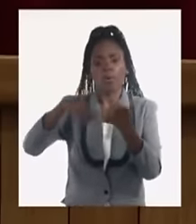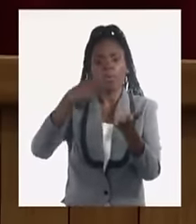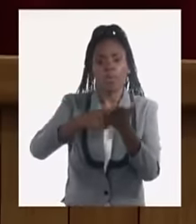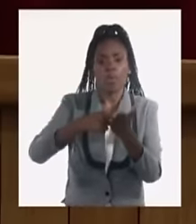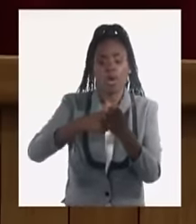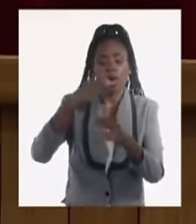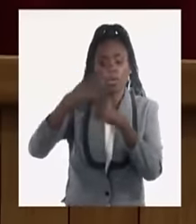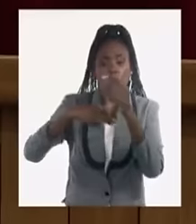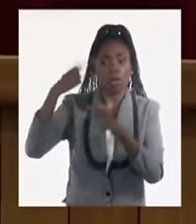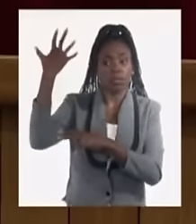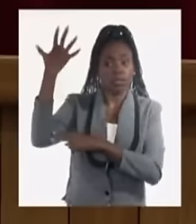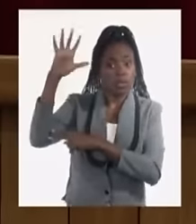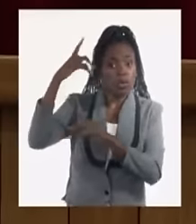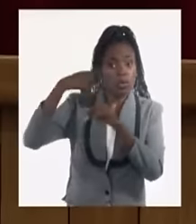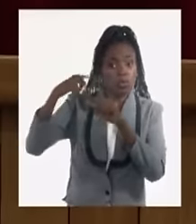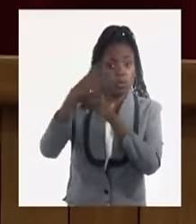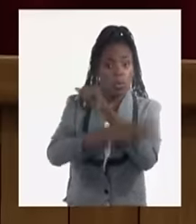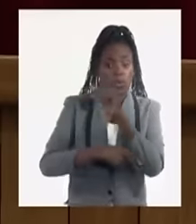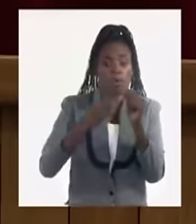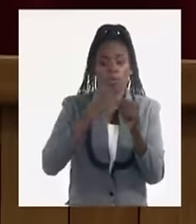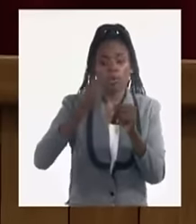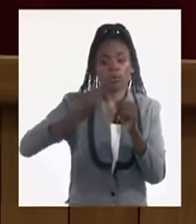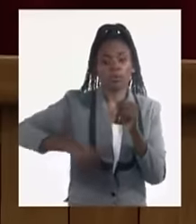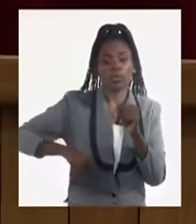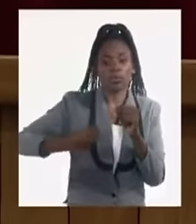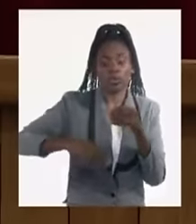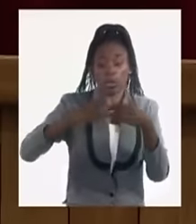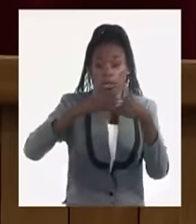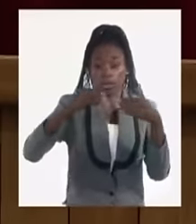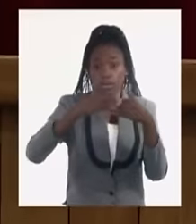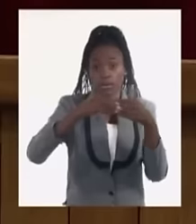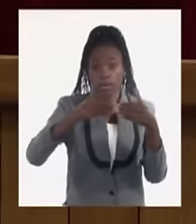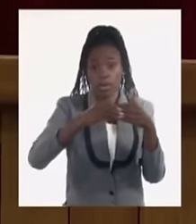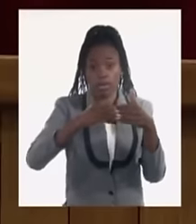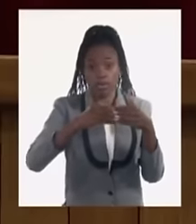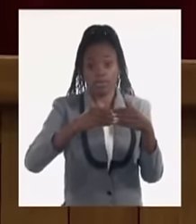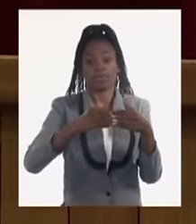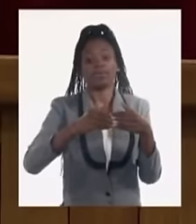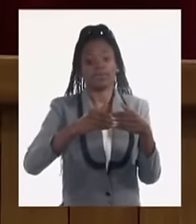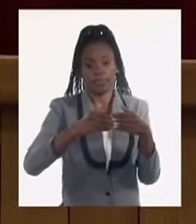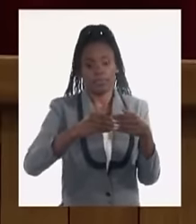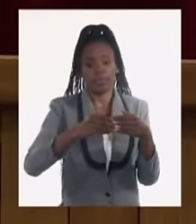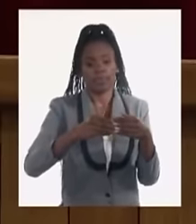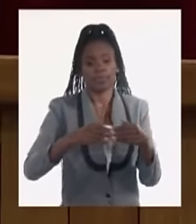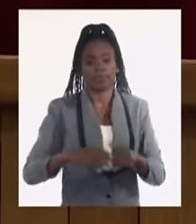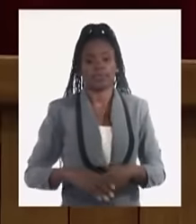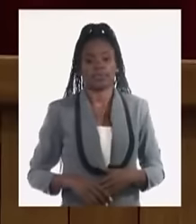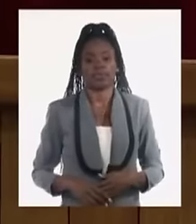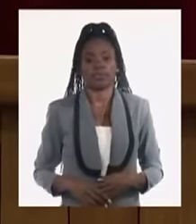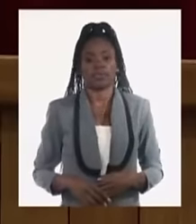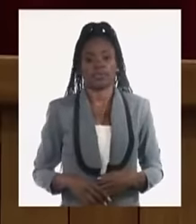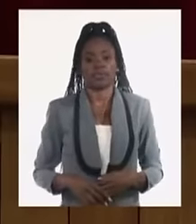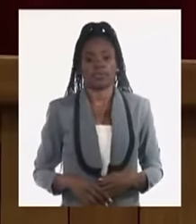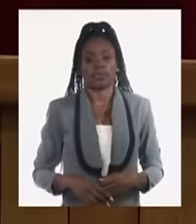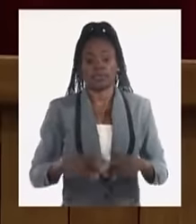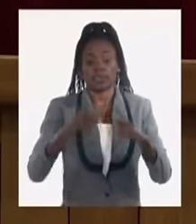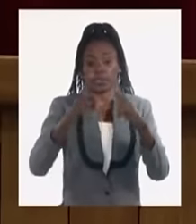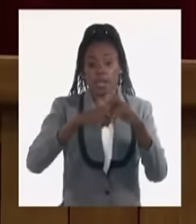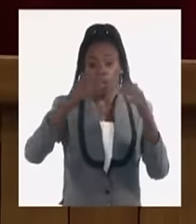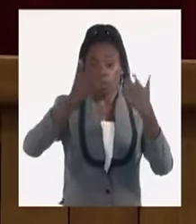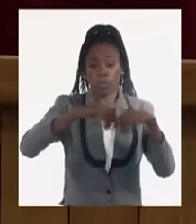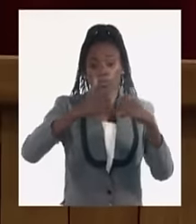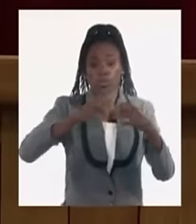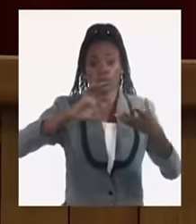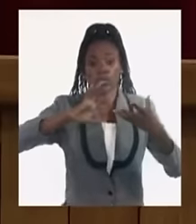realicen desde el exterior para que se puedan aprovechar esas divisas para que pueda reaprovisionarse y producir de manera